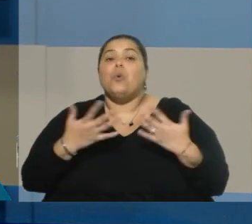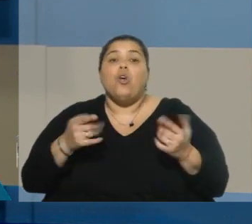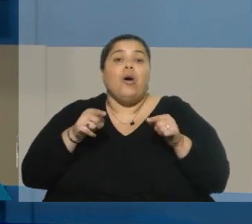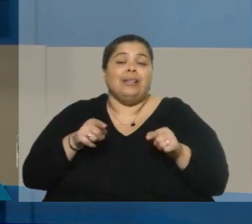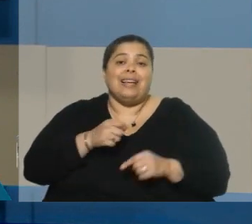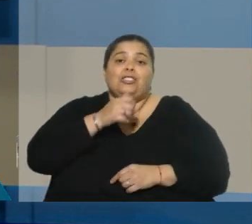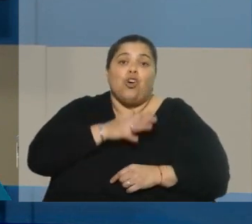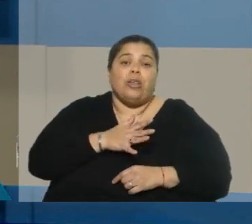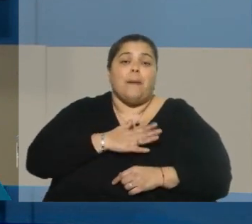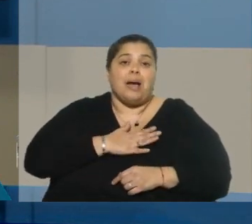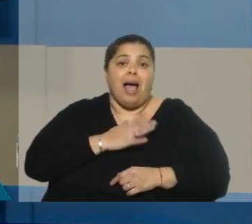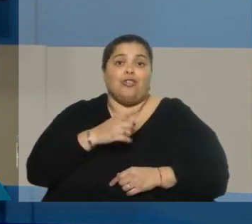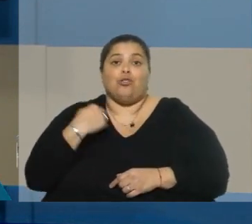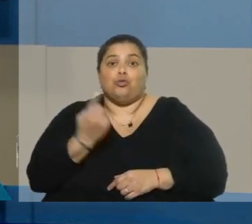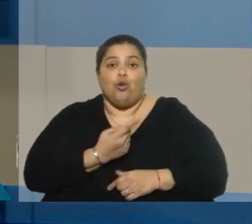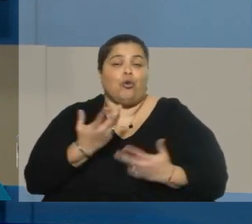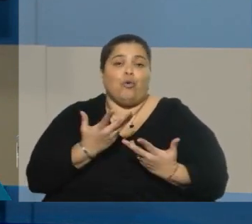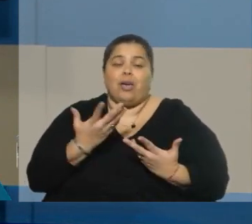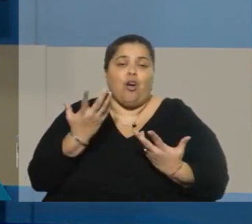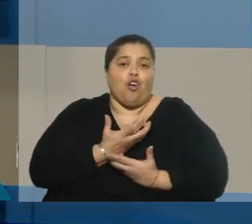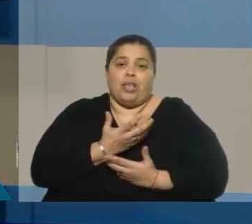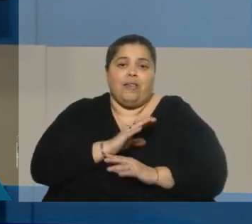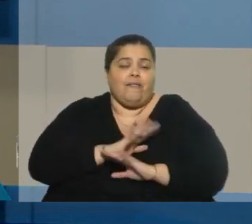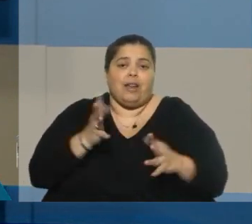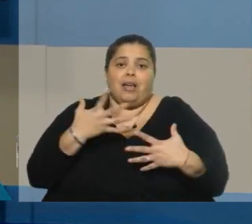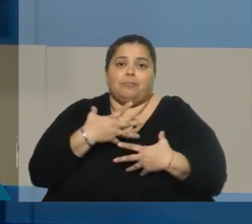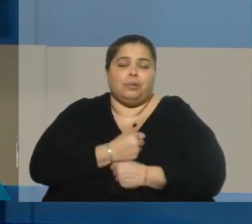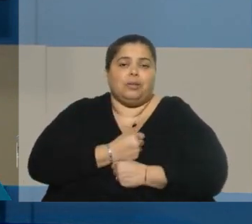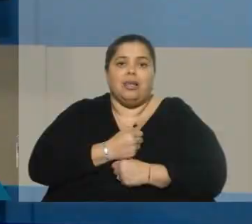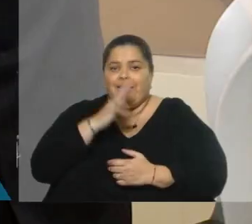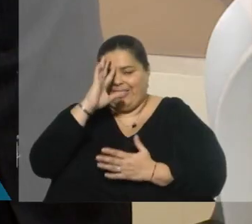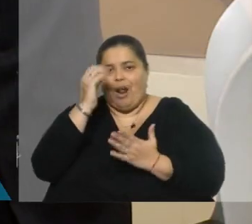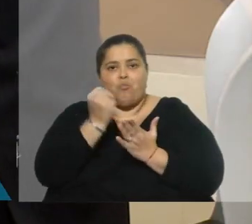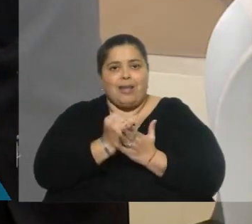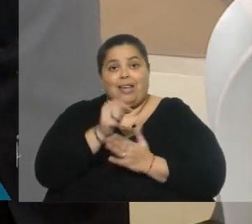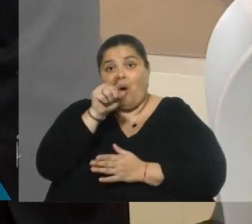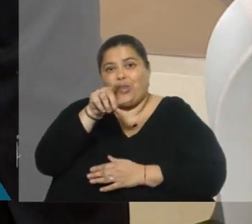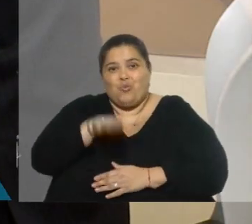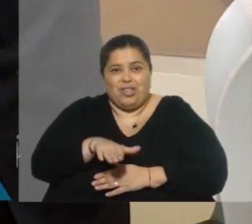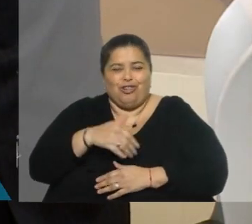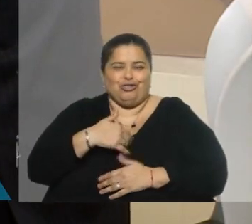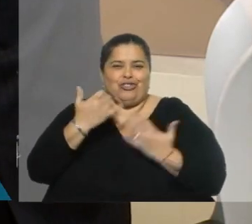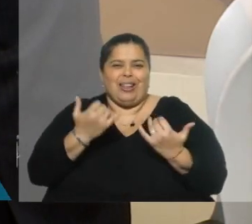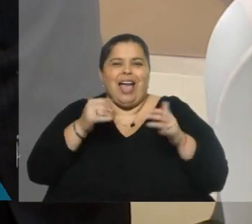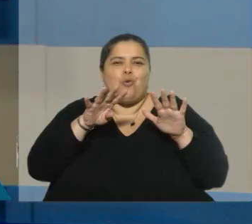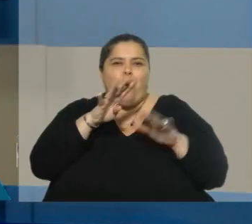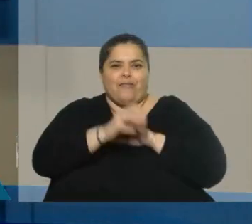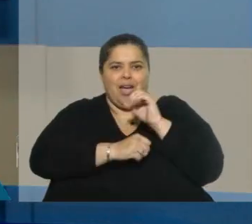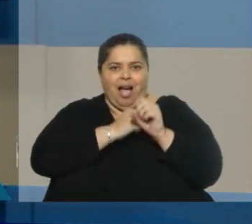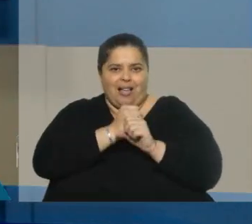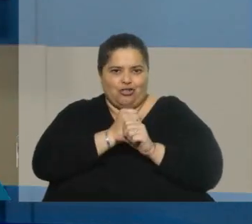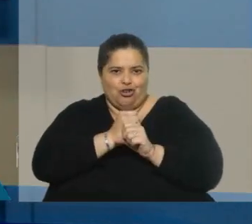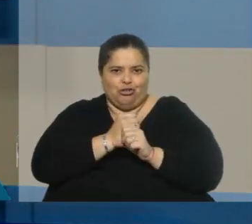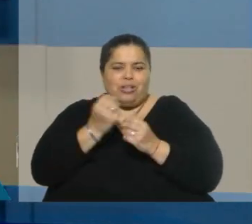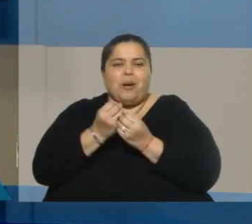nosotros fue absolutamente desgarradora, y dramática y traumática, yo tenía nueve años, la pérdida del